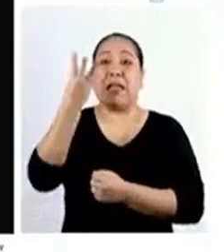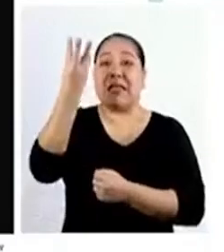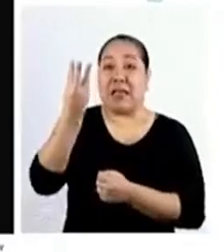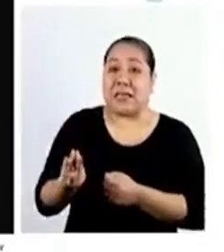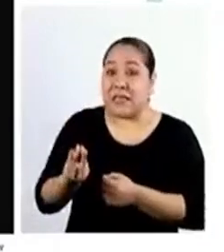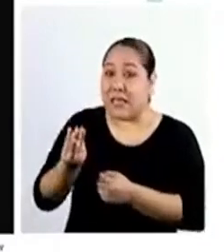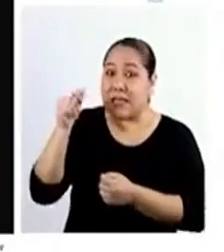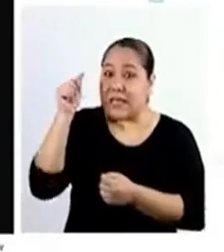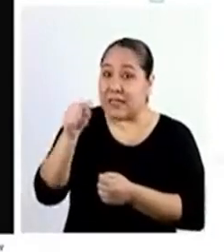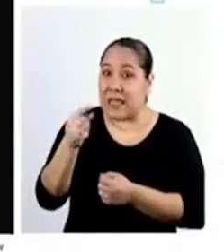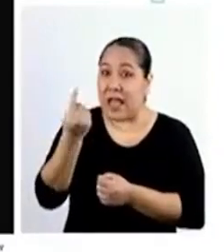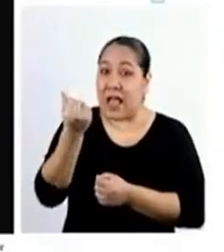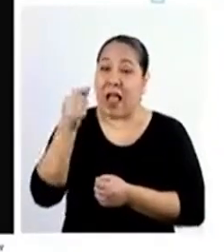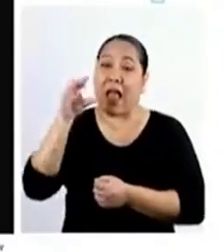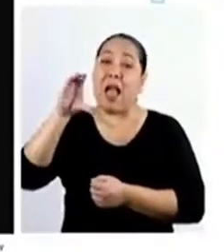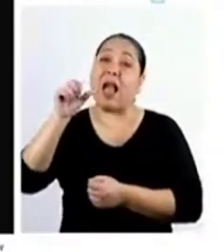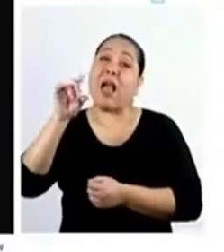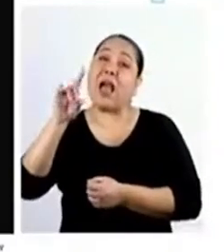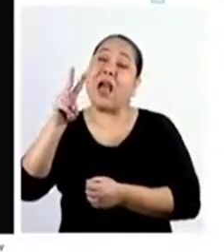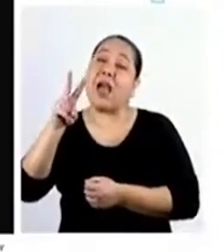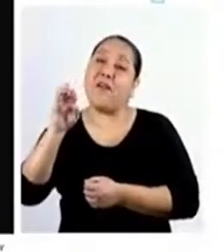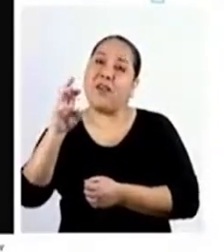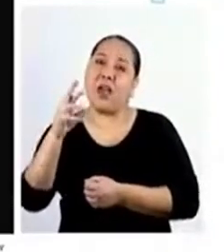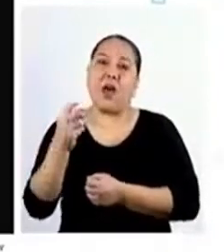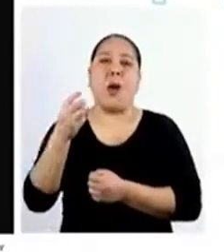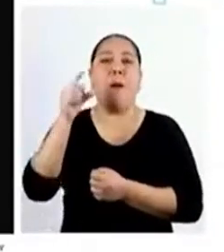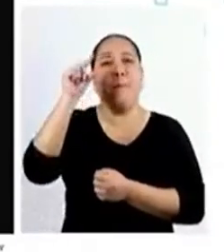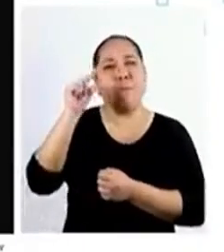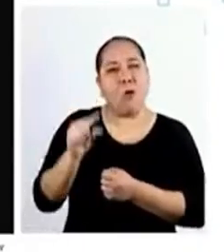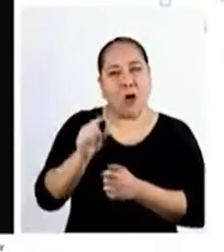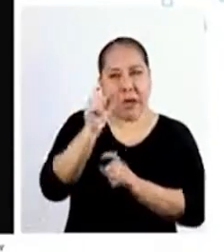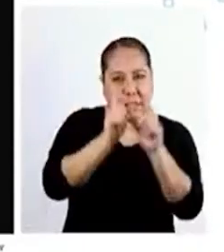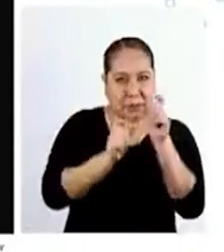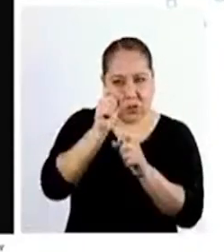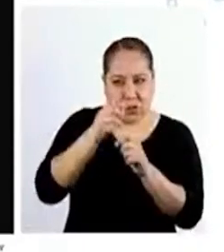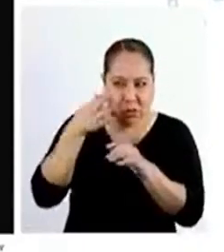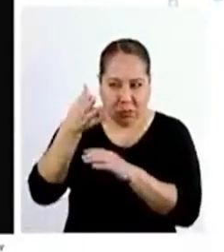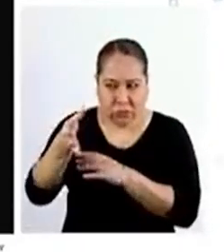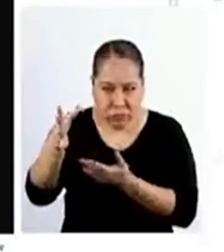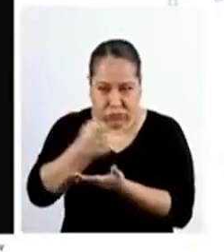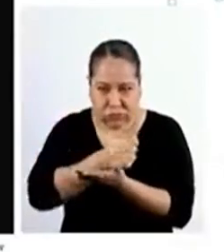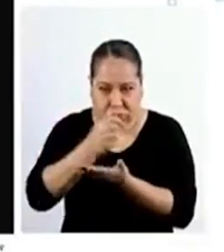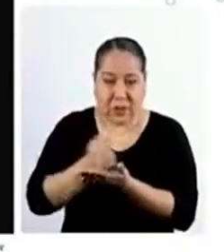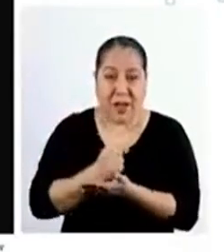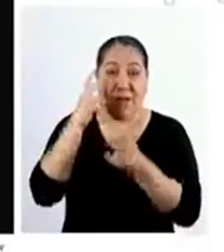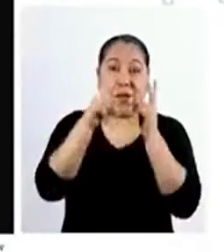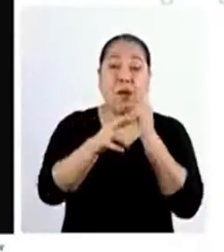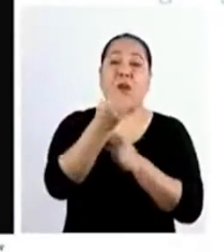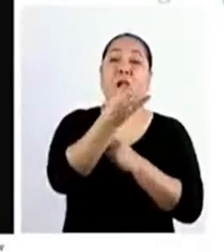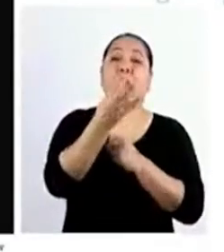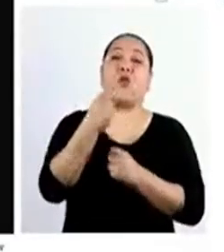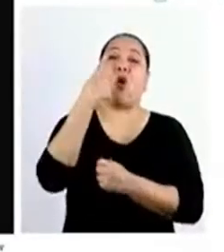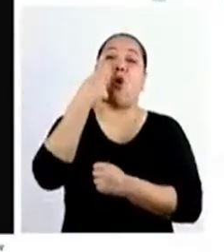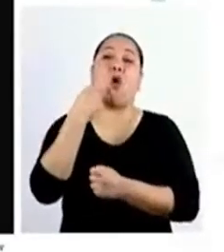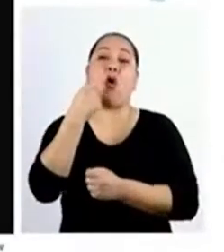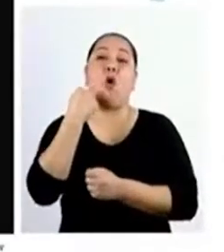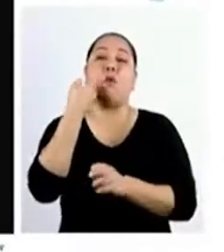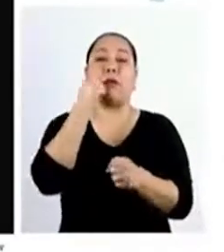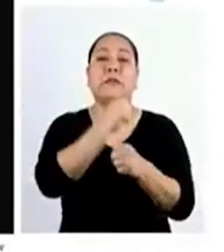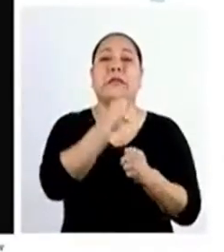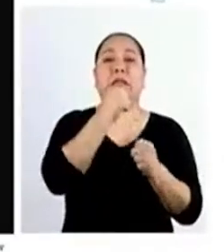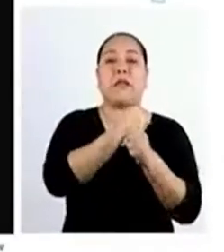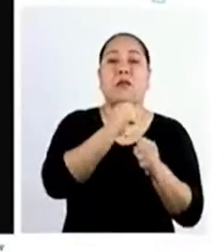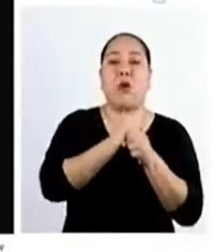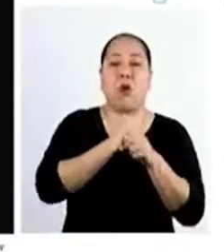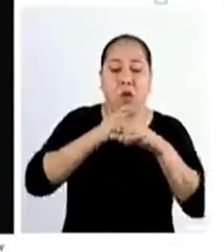del caviar Se debe en mucho a la falta de mano de obra para obtenerlo Aquí, claramente, vemos a algunos caballeros que están